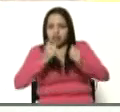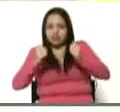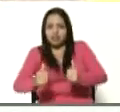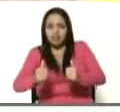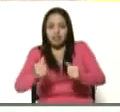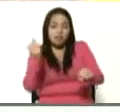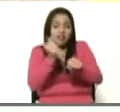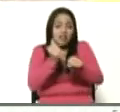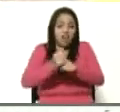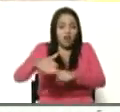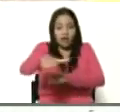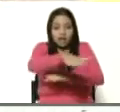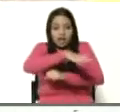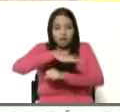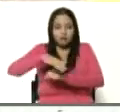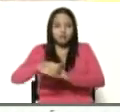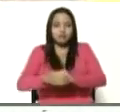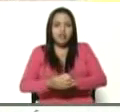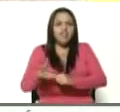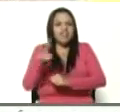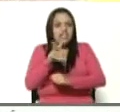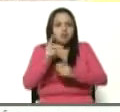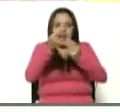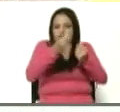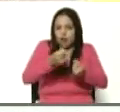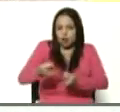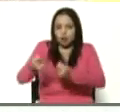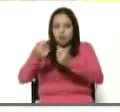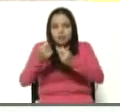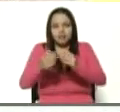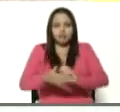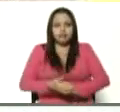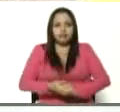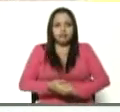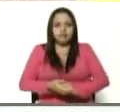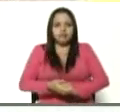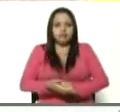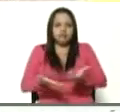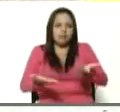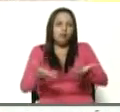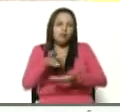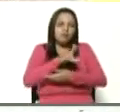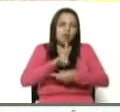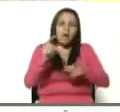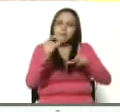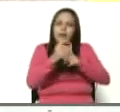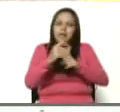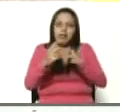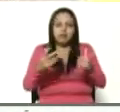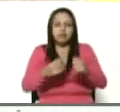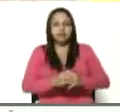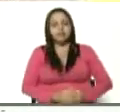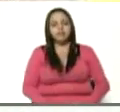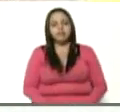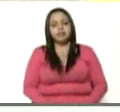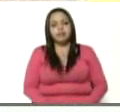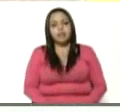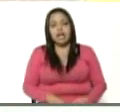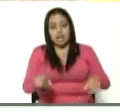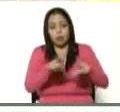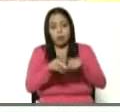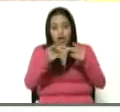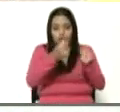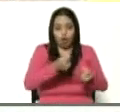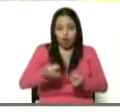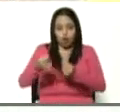campo. La Venezuela, la economía, vamos a manejar esos conceptos. Así como en la economía